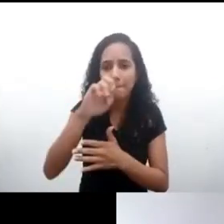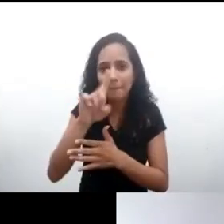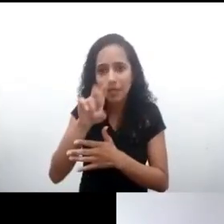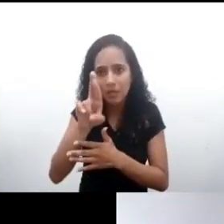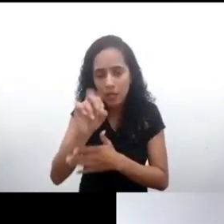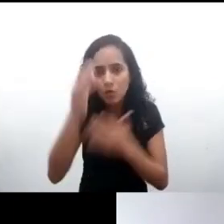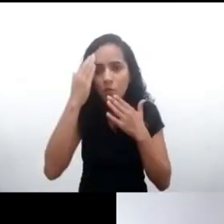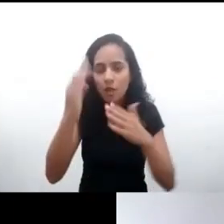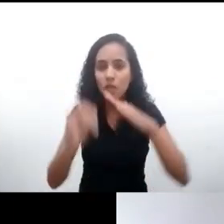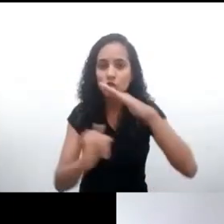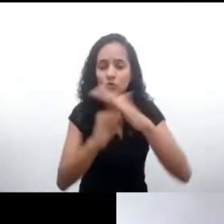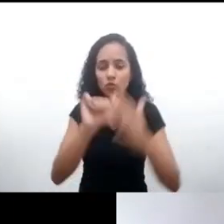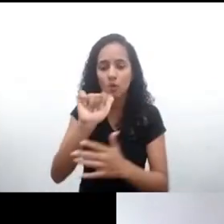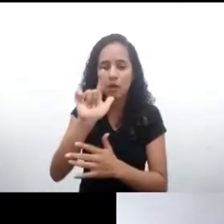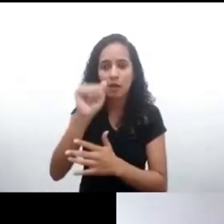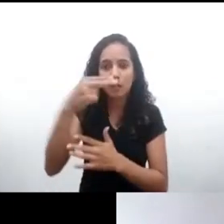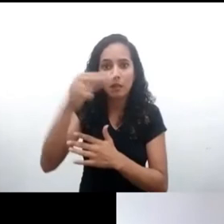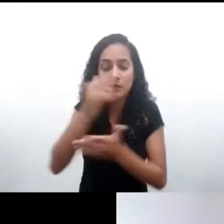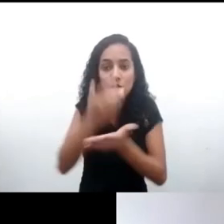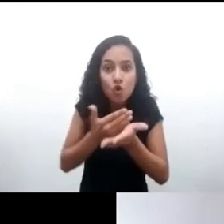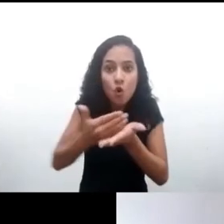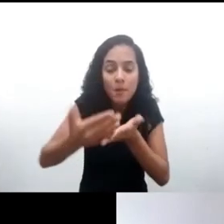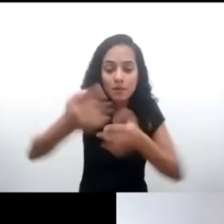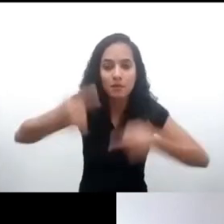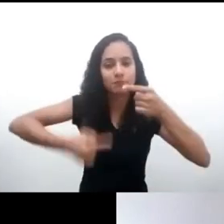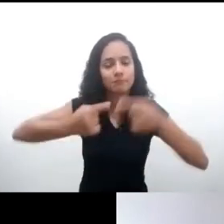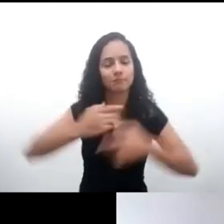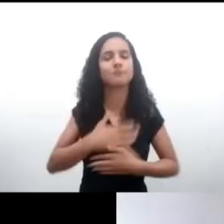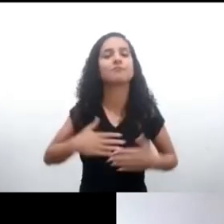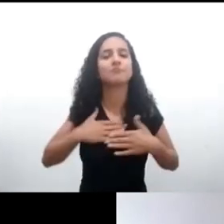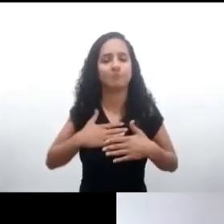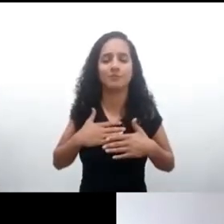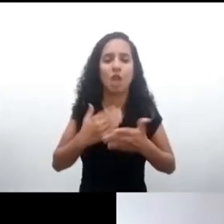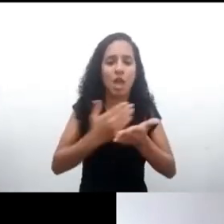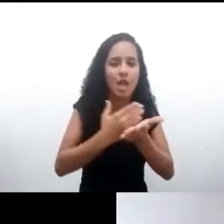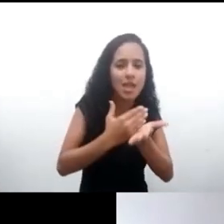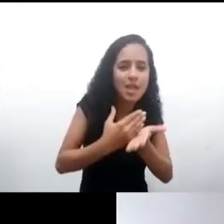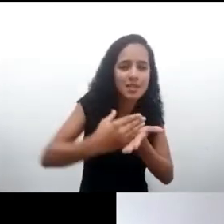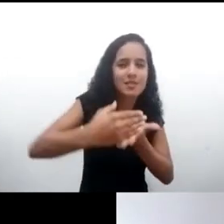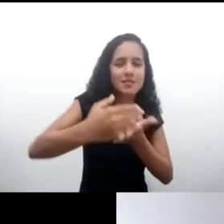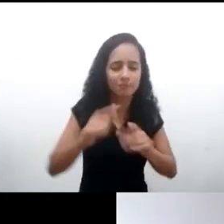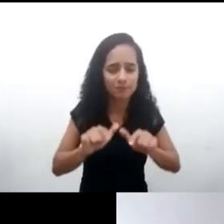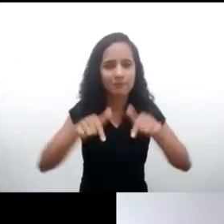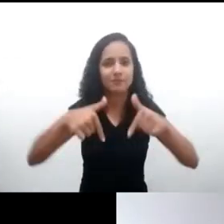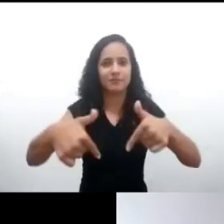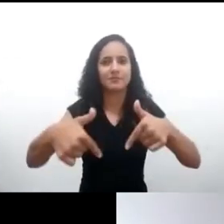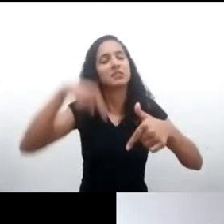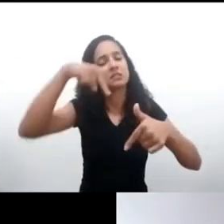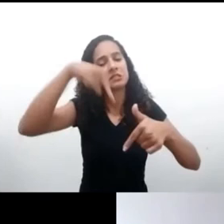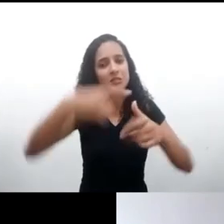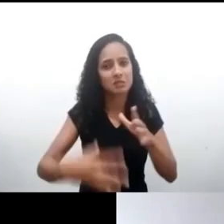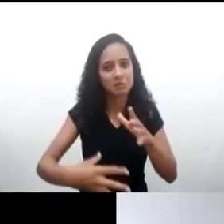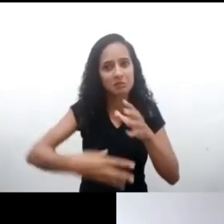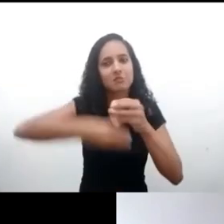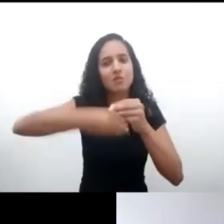por todas las en las que ha colaborado el Instituto Alana en diversas iniciativas a nivel regional, de la que